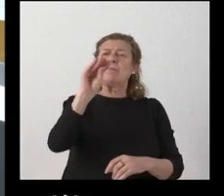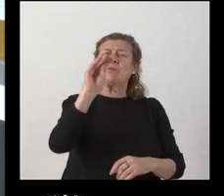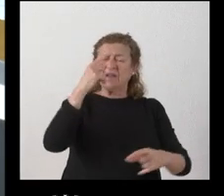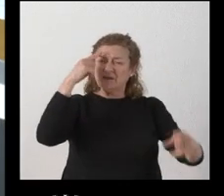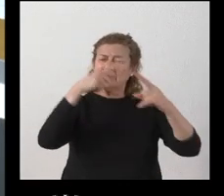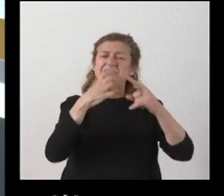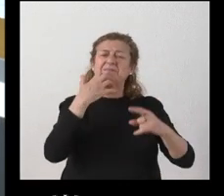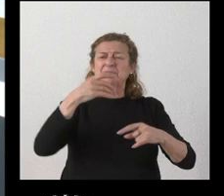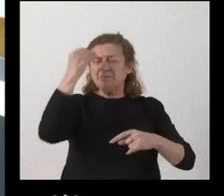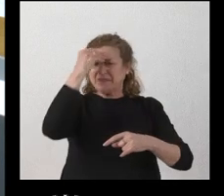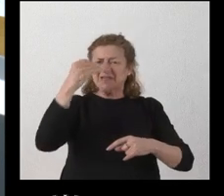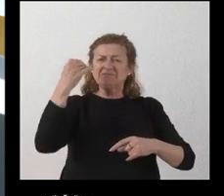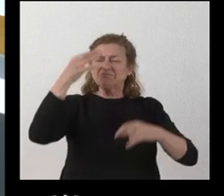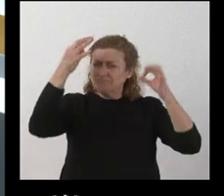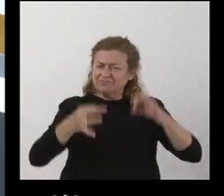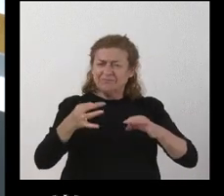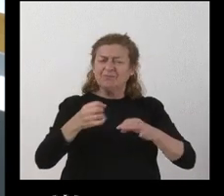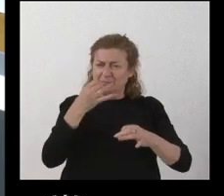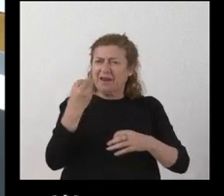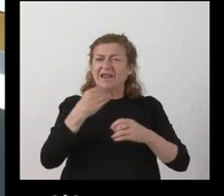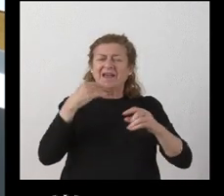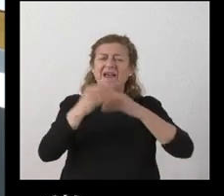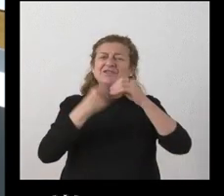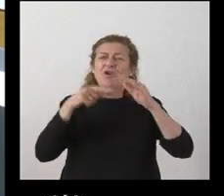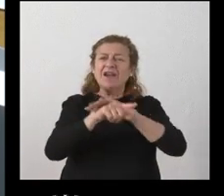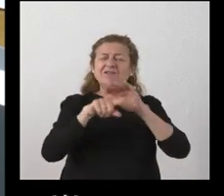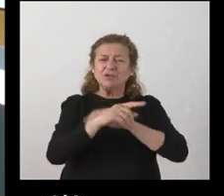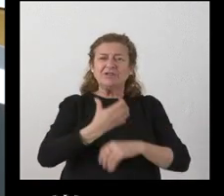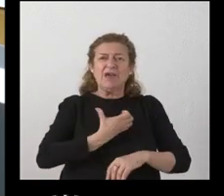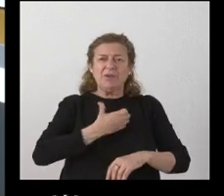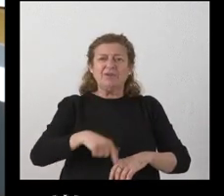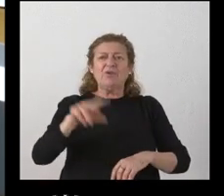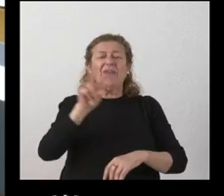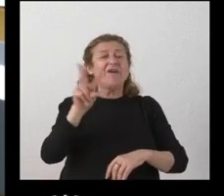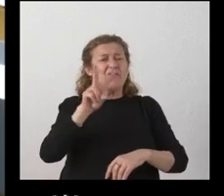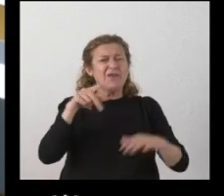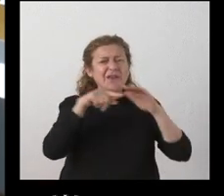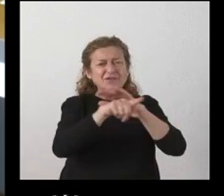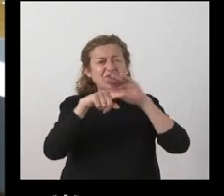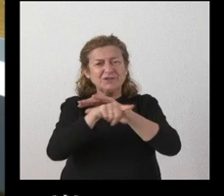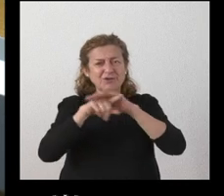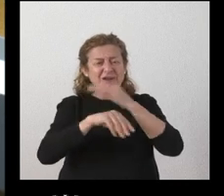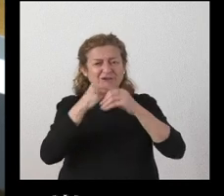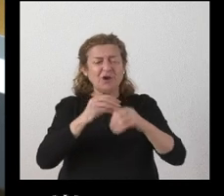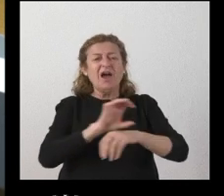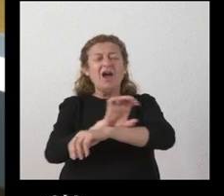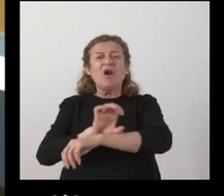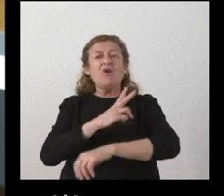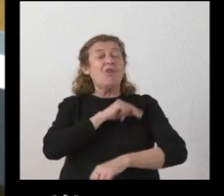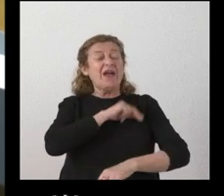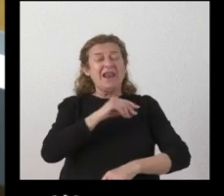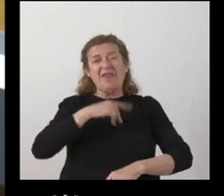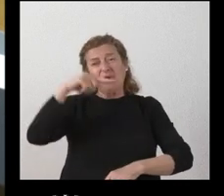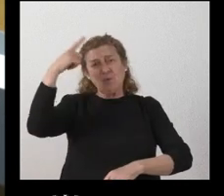consideran que han sido decisivas las gestiones que se han hecho desde el ayuntamiento de Valladolid la concejala de cultura y teniente de